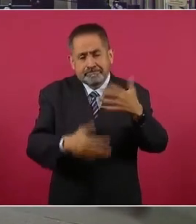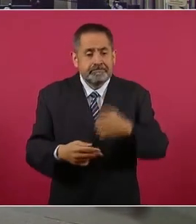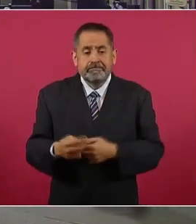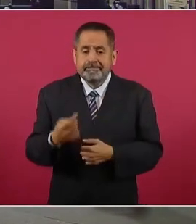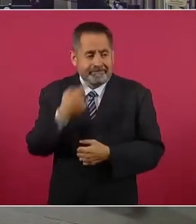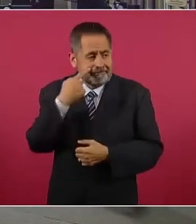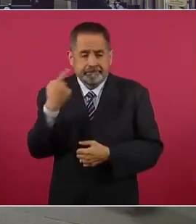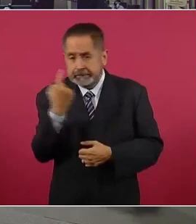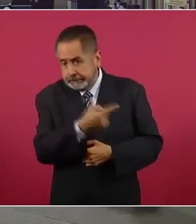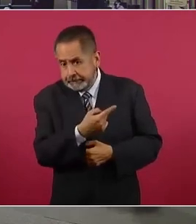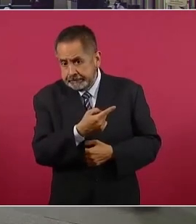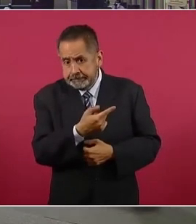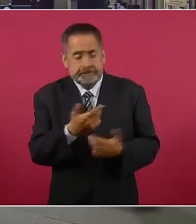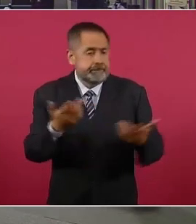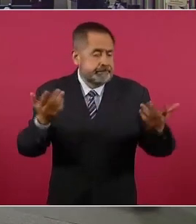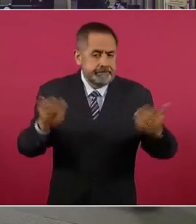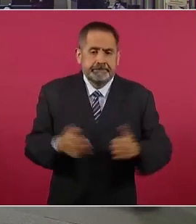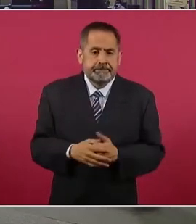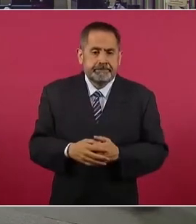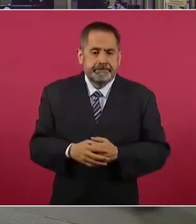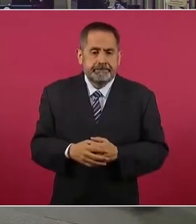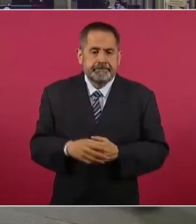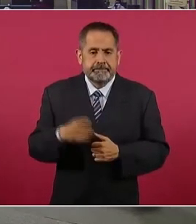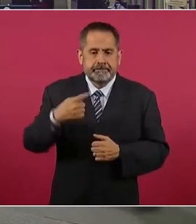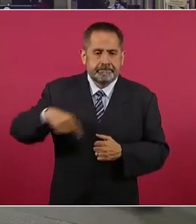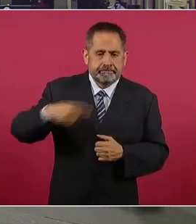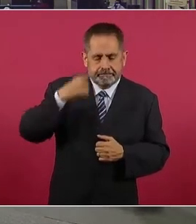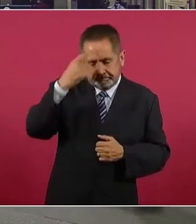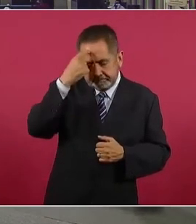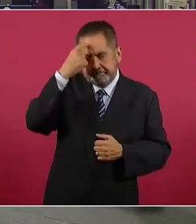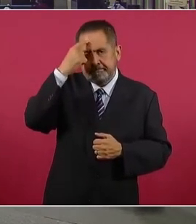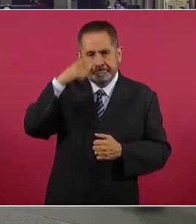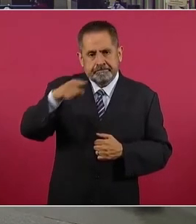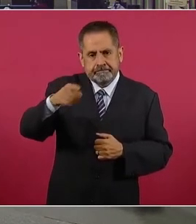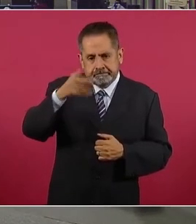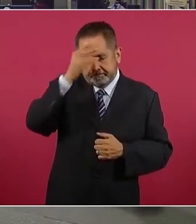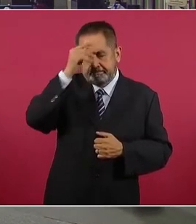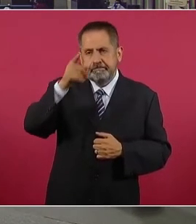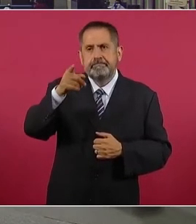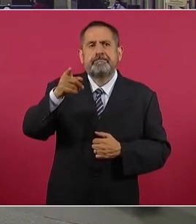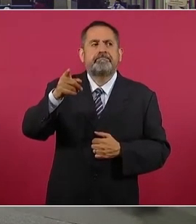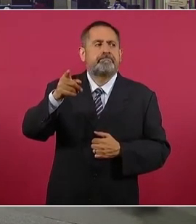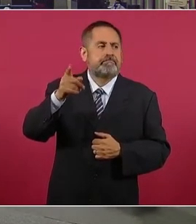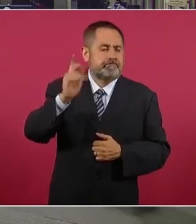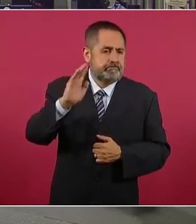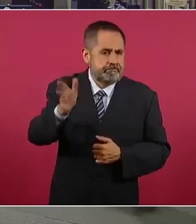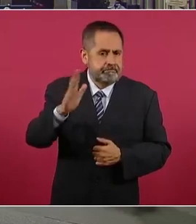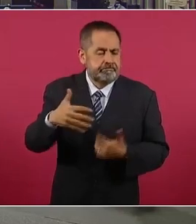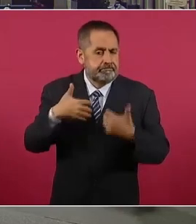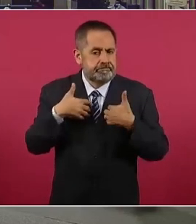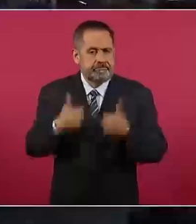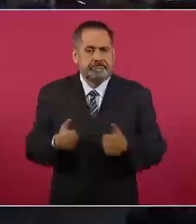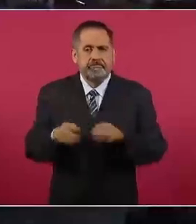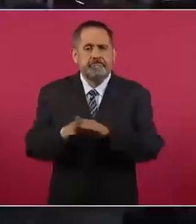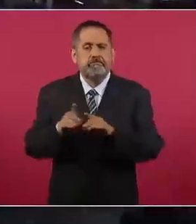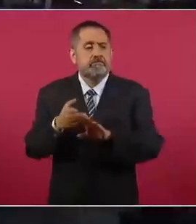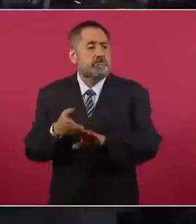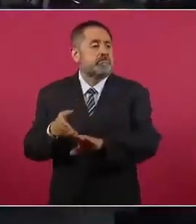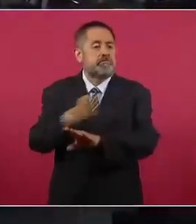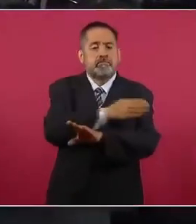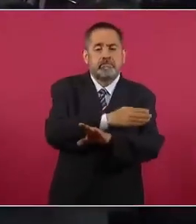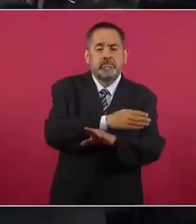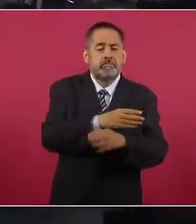es lo que debe de servir para entender cómo era la vida